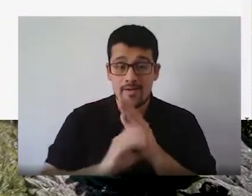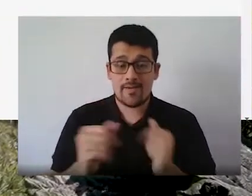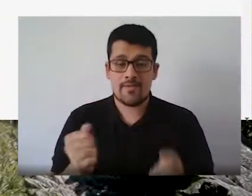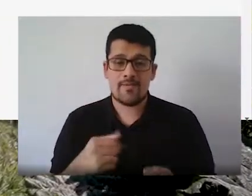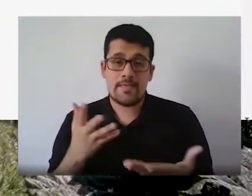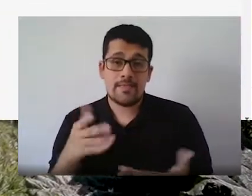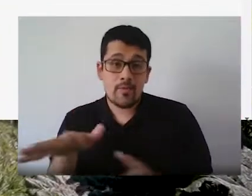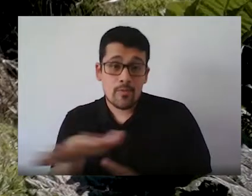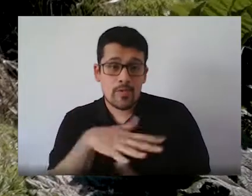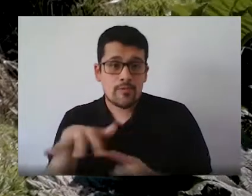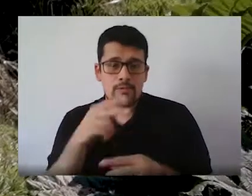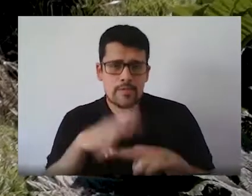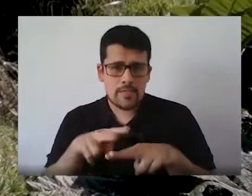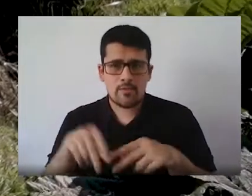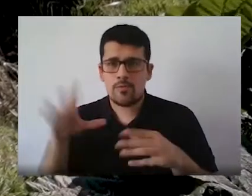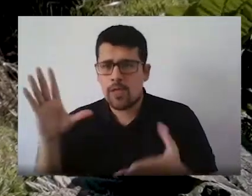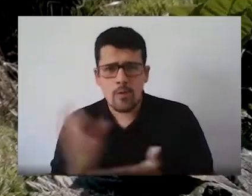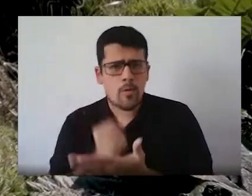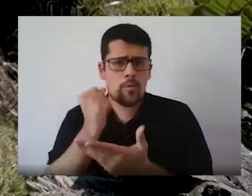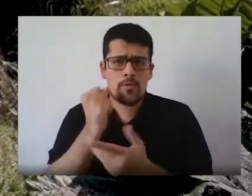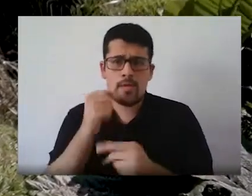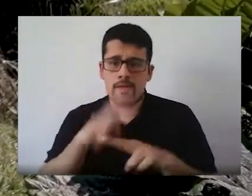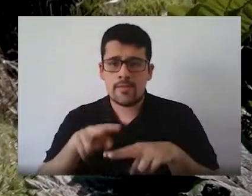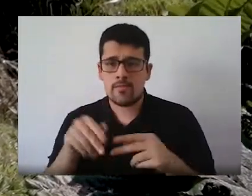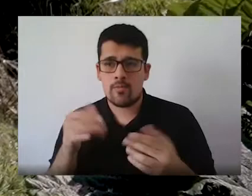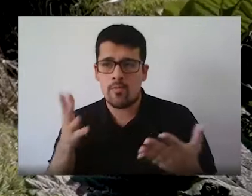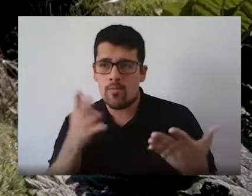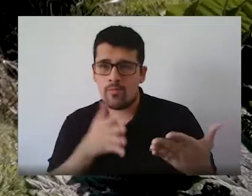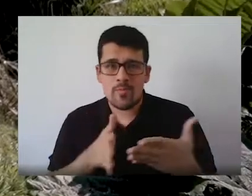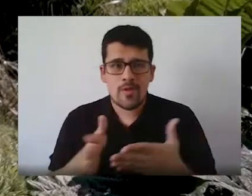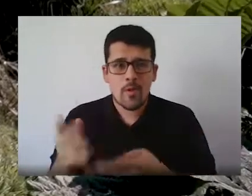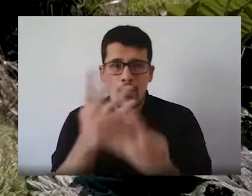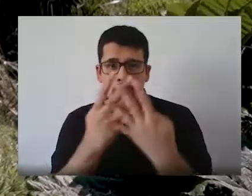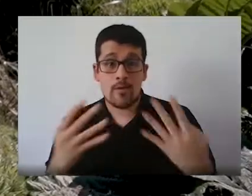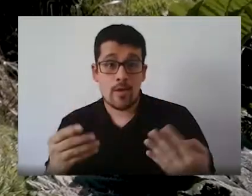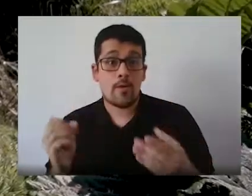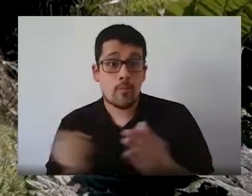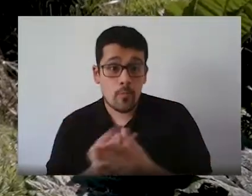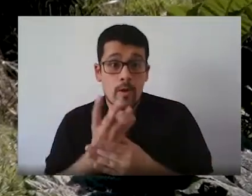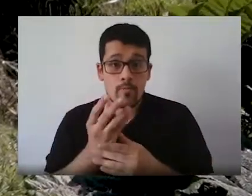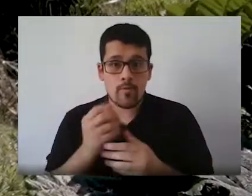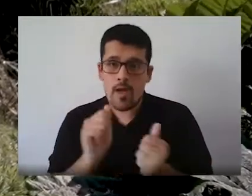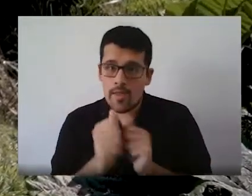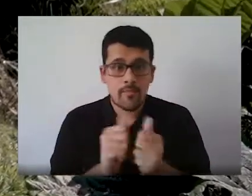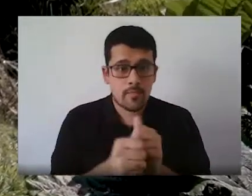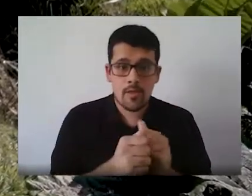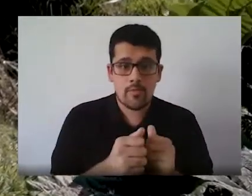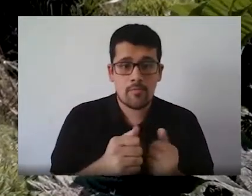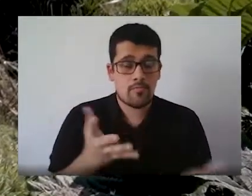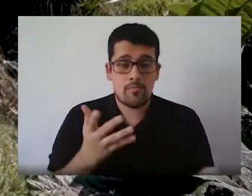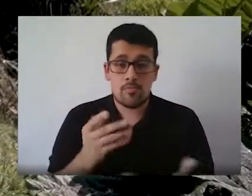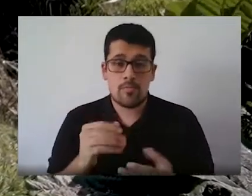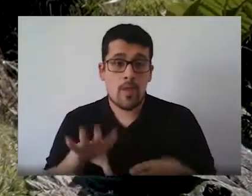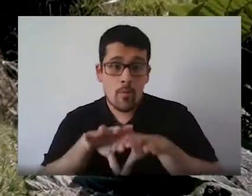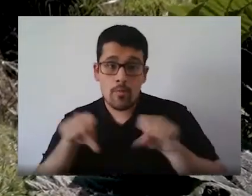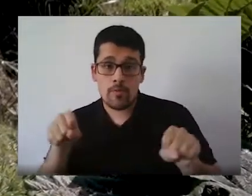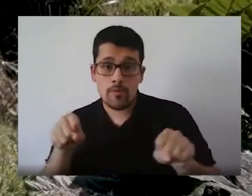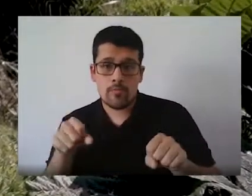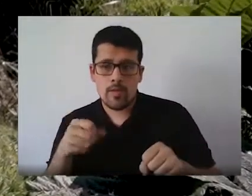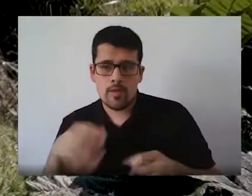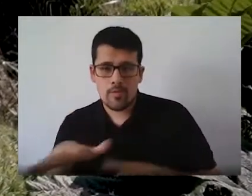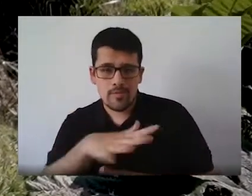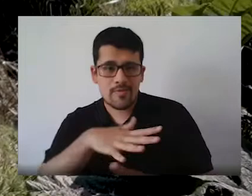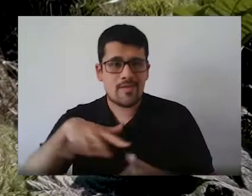ese contexto cierto finalmente se logra instalar una un flujo curricular verdad también innovado ajustado de acuerdo a la